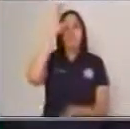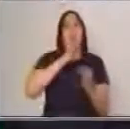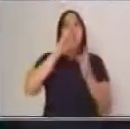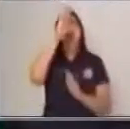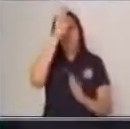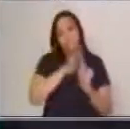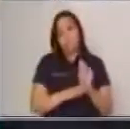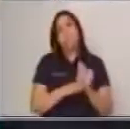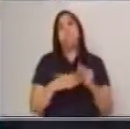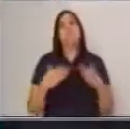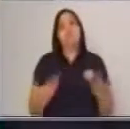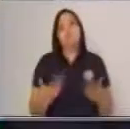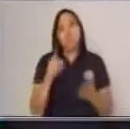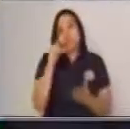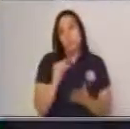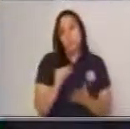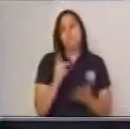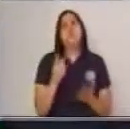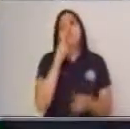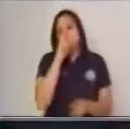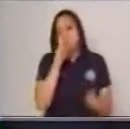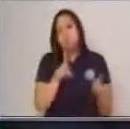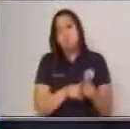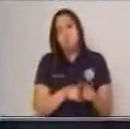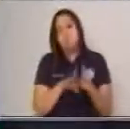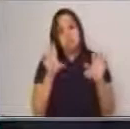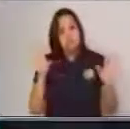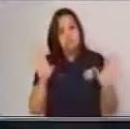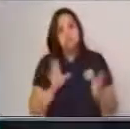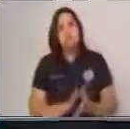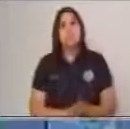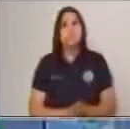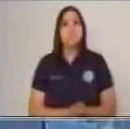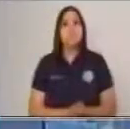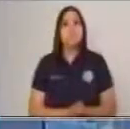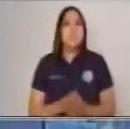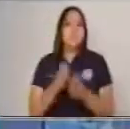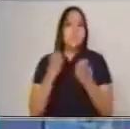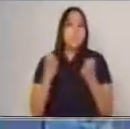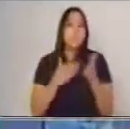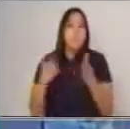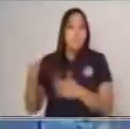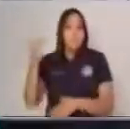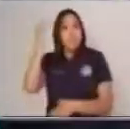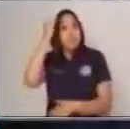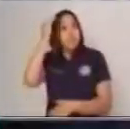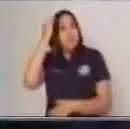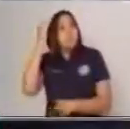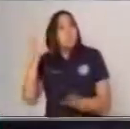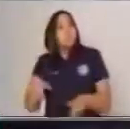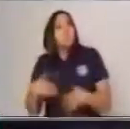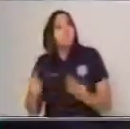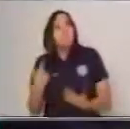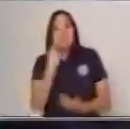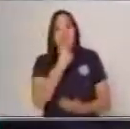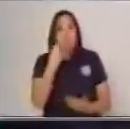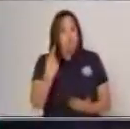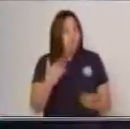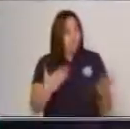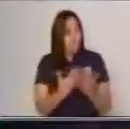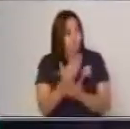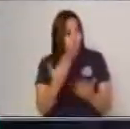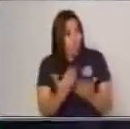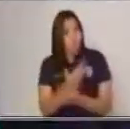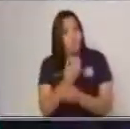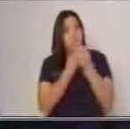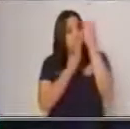de unos pocos centímetros. Entonces, teniendo en conocimiento la nueva información de los